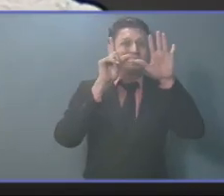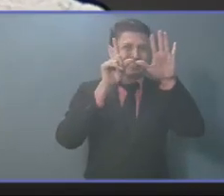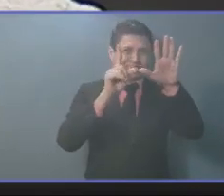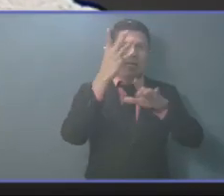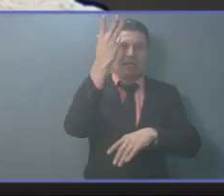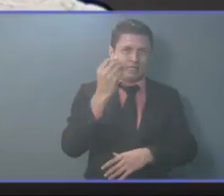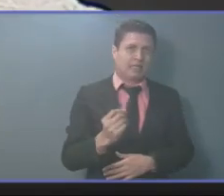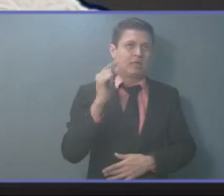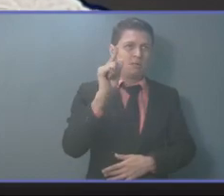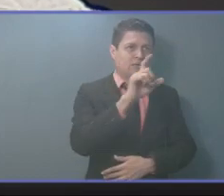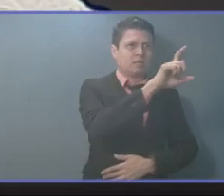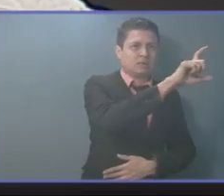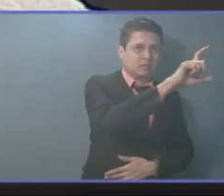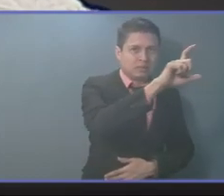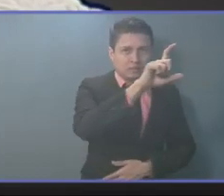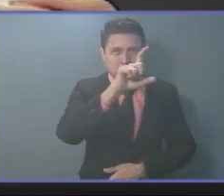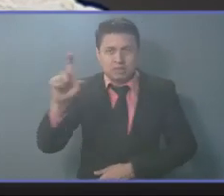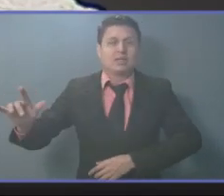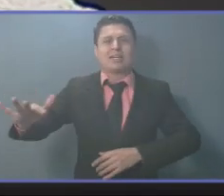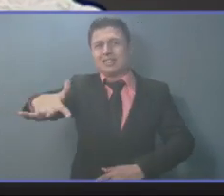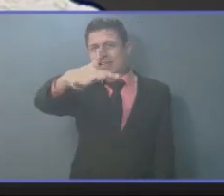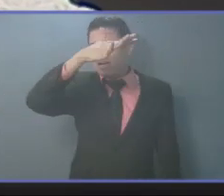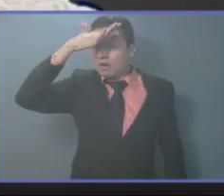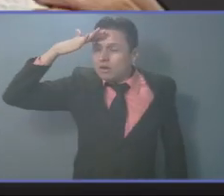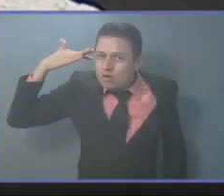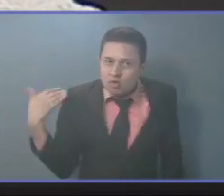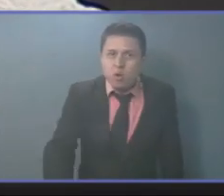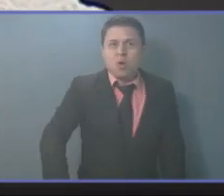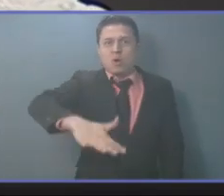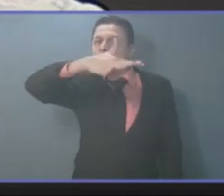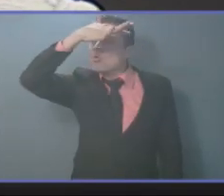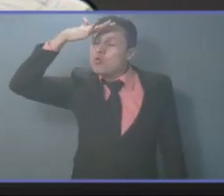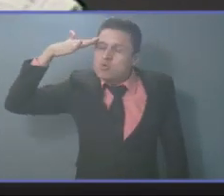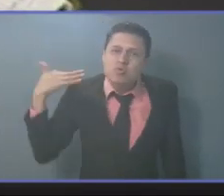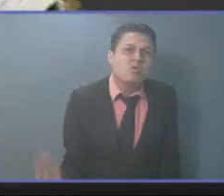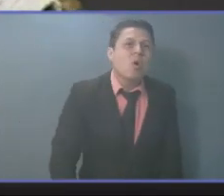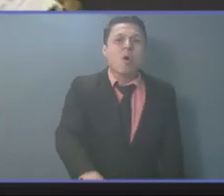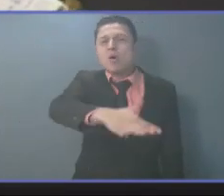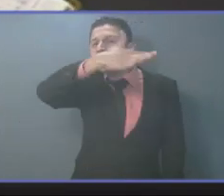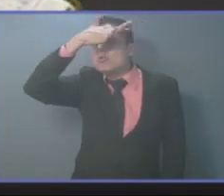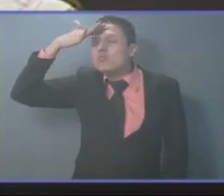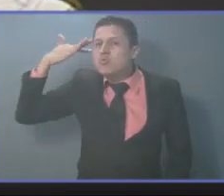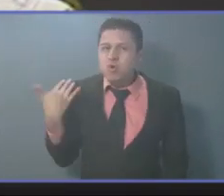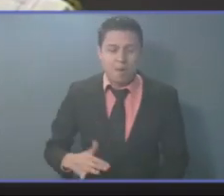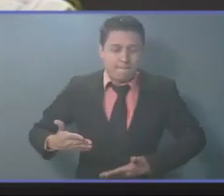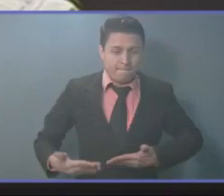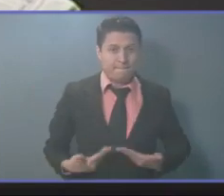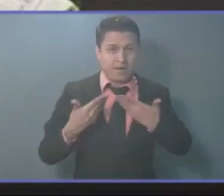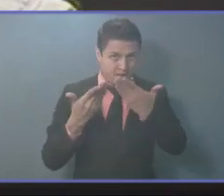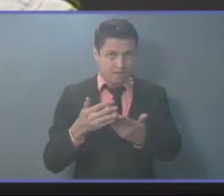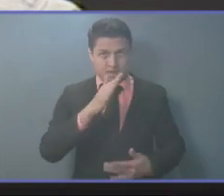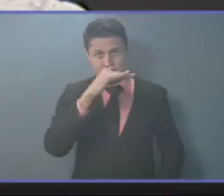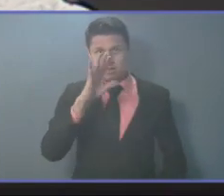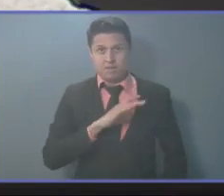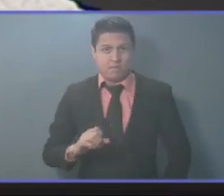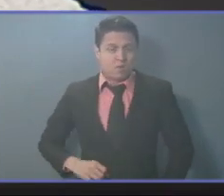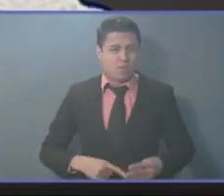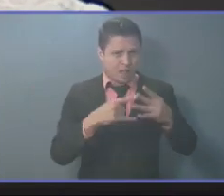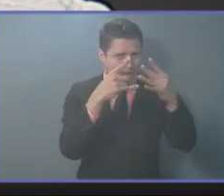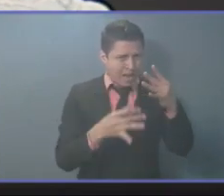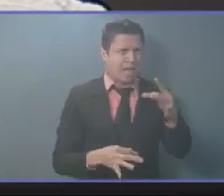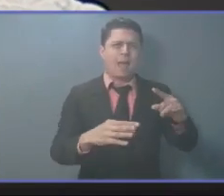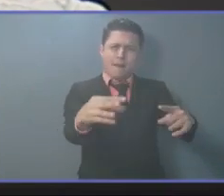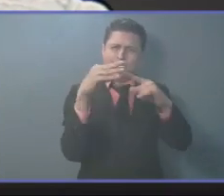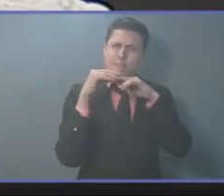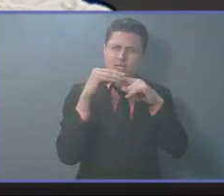consecutivos trabajando para darle al país una ley especial transitoria de emergencia